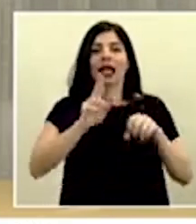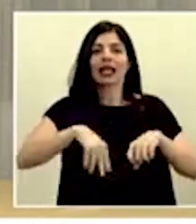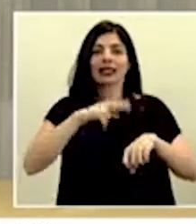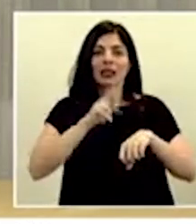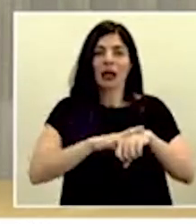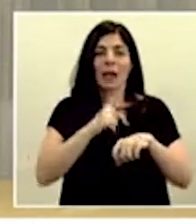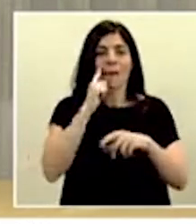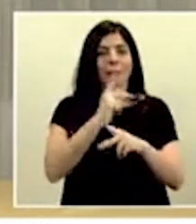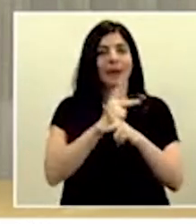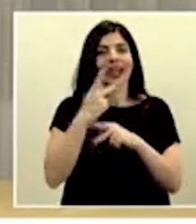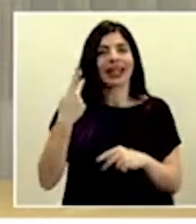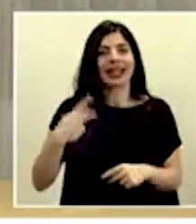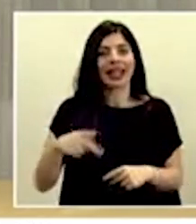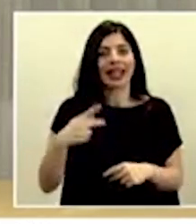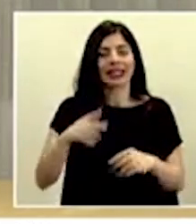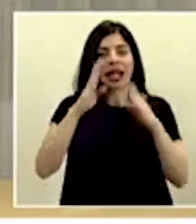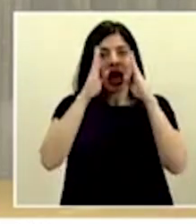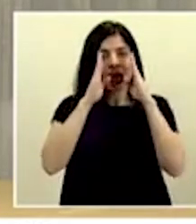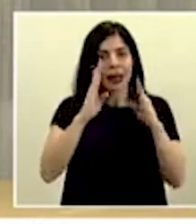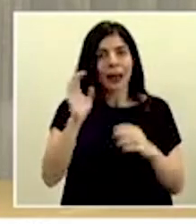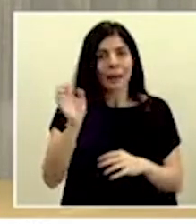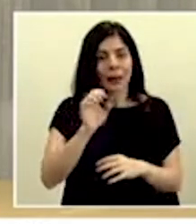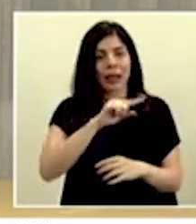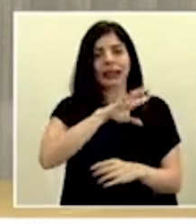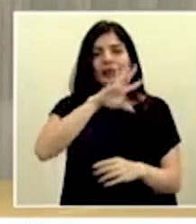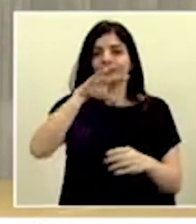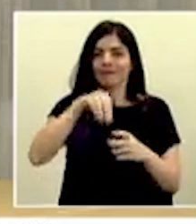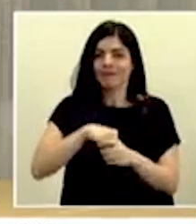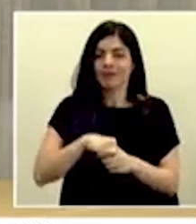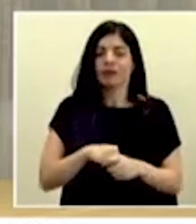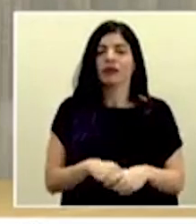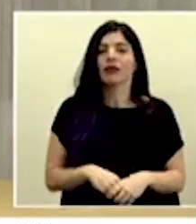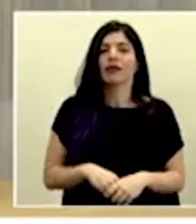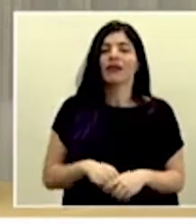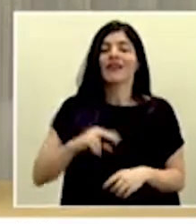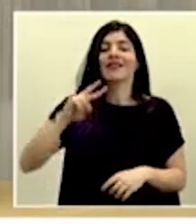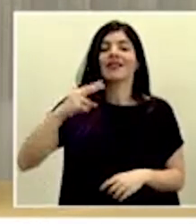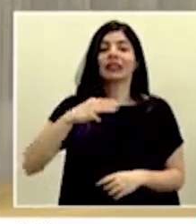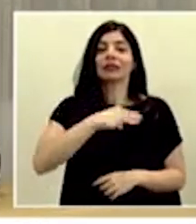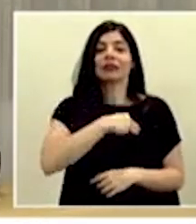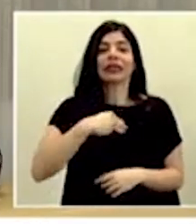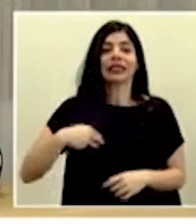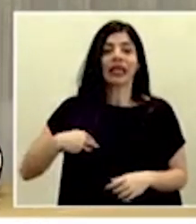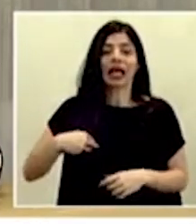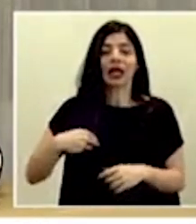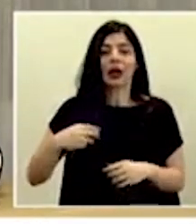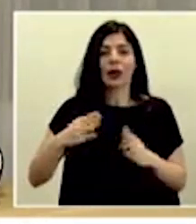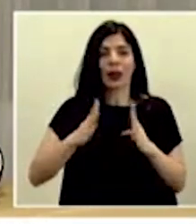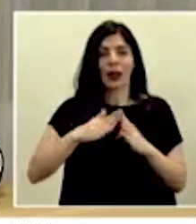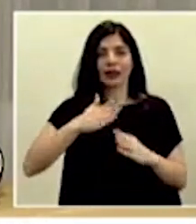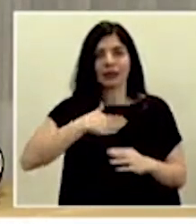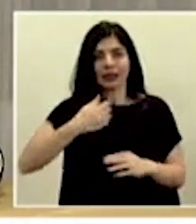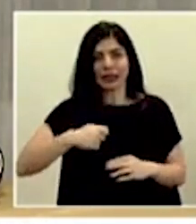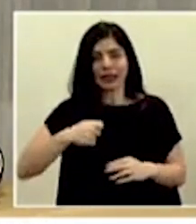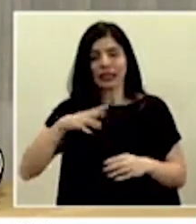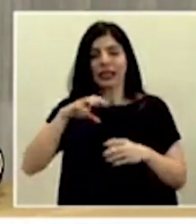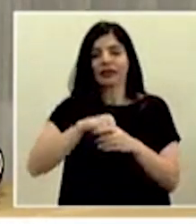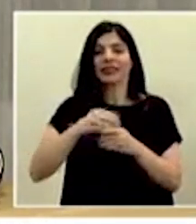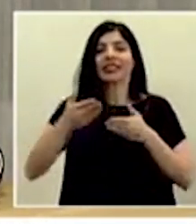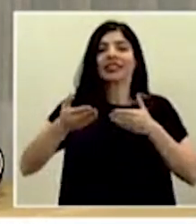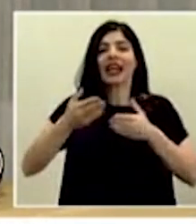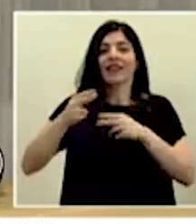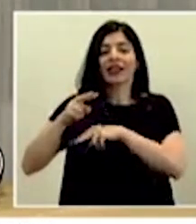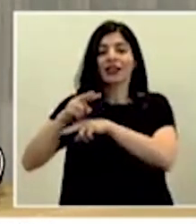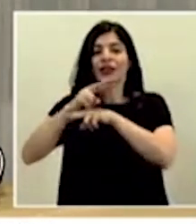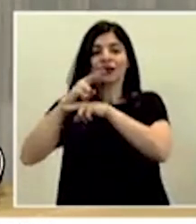Nacional de Prevención de Riesgo de Atención de Emergencias, el Viceministerio de la Presidencia, Servicio de